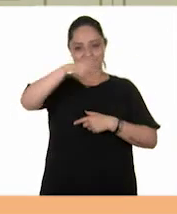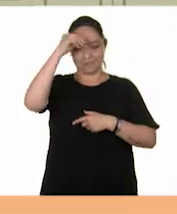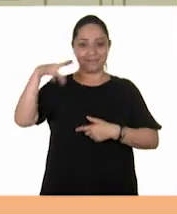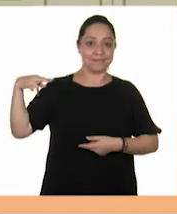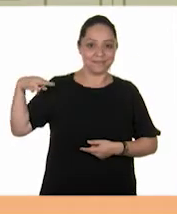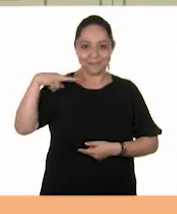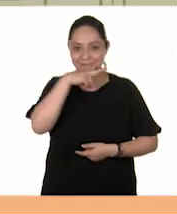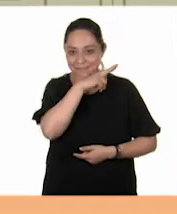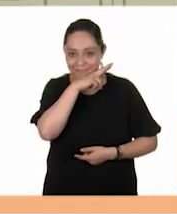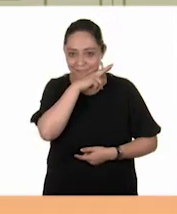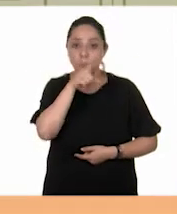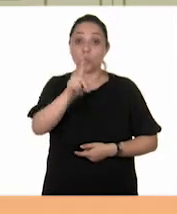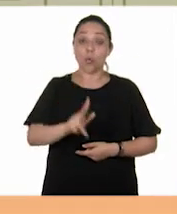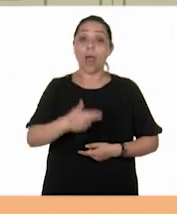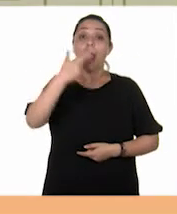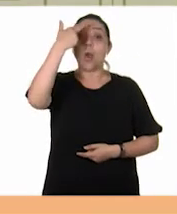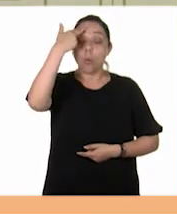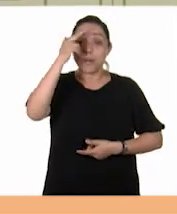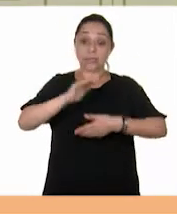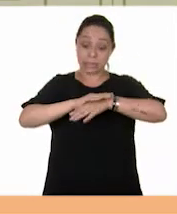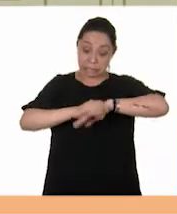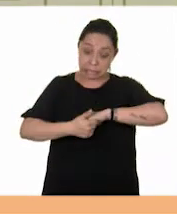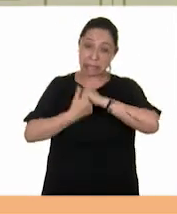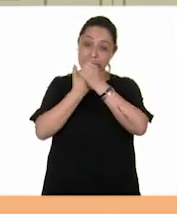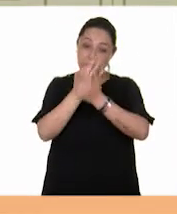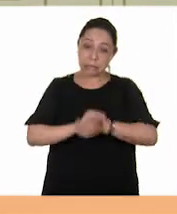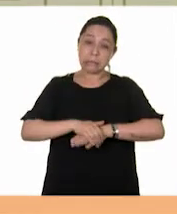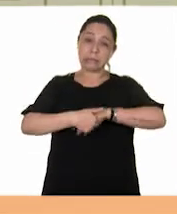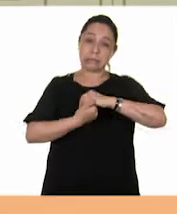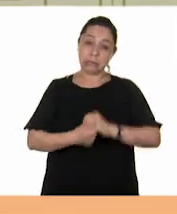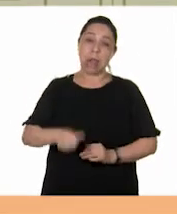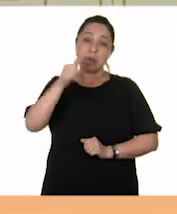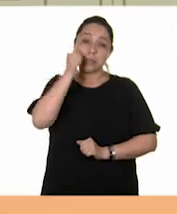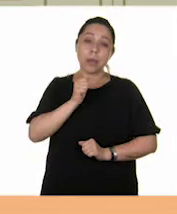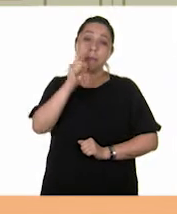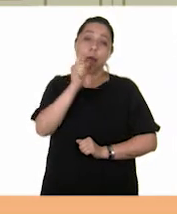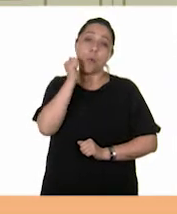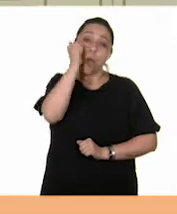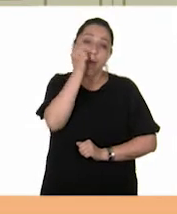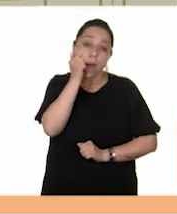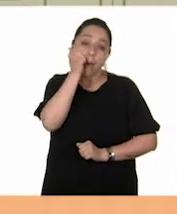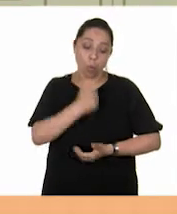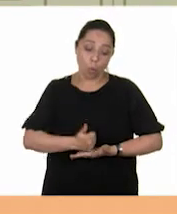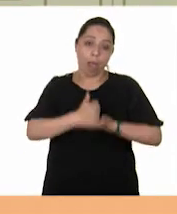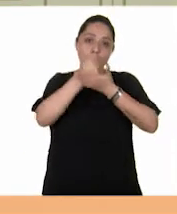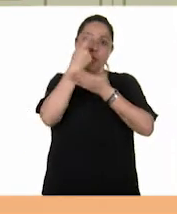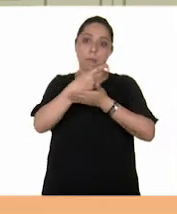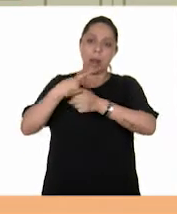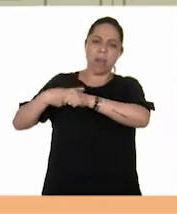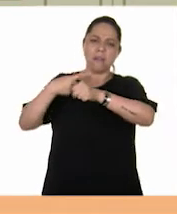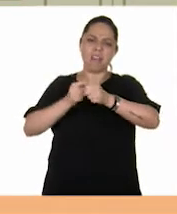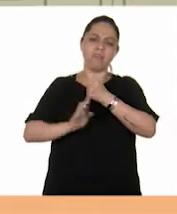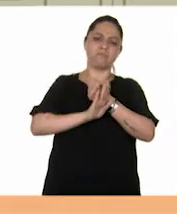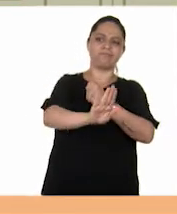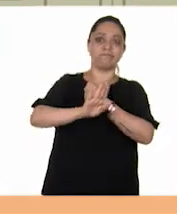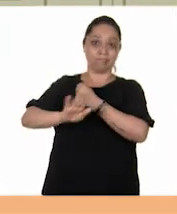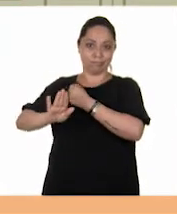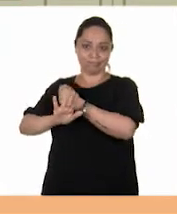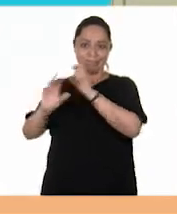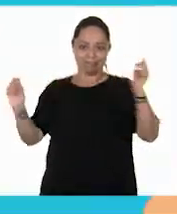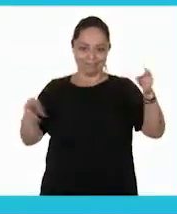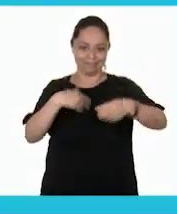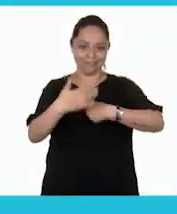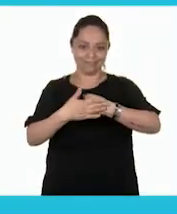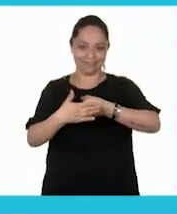Rápido. Recuerden que lavarse las manos con suficiente agua y jabón mantendrá las enfermedades lejos. ¡Hasta pronto!